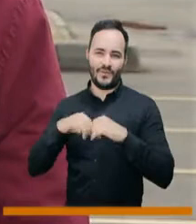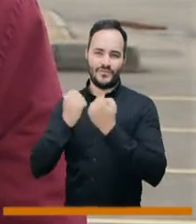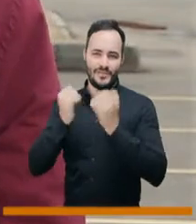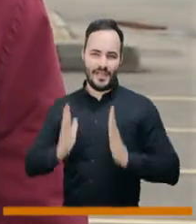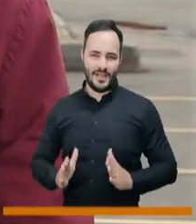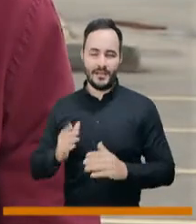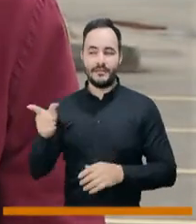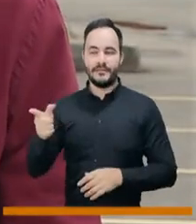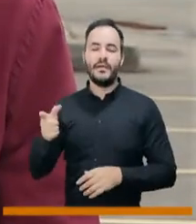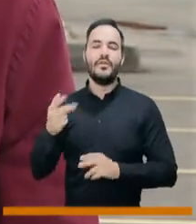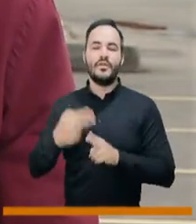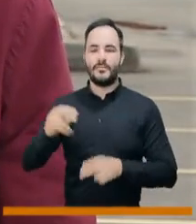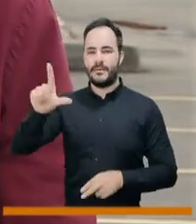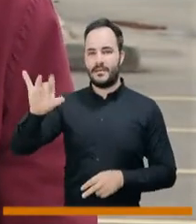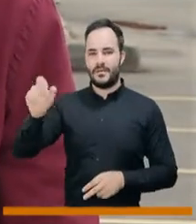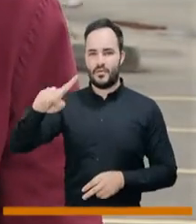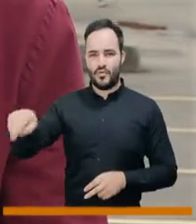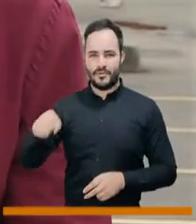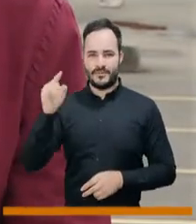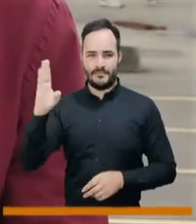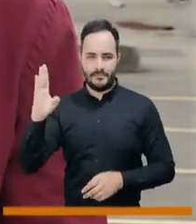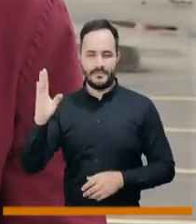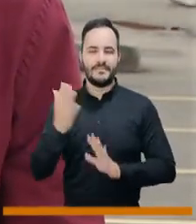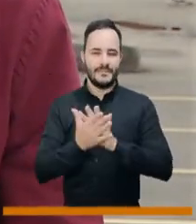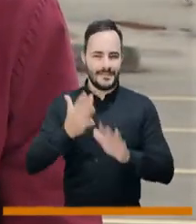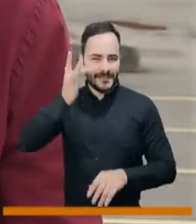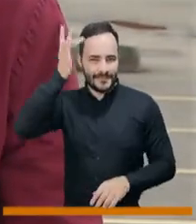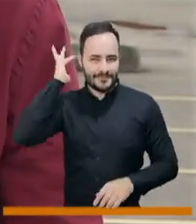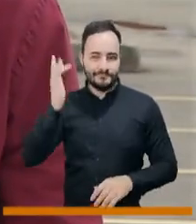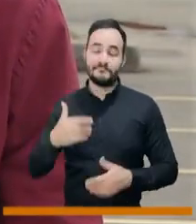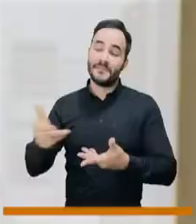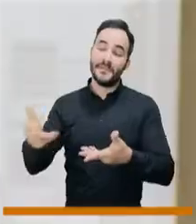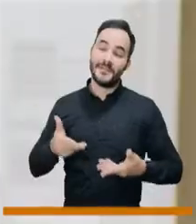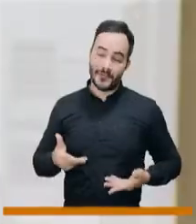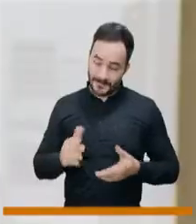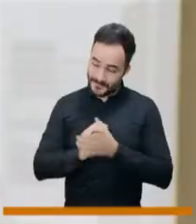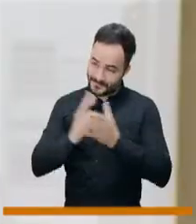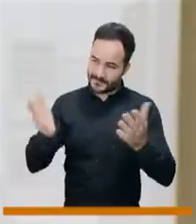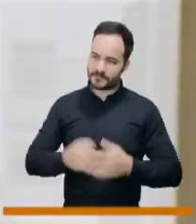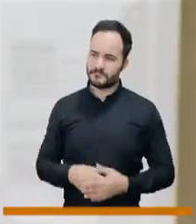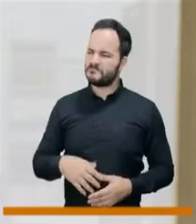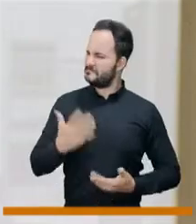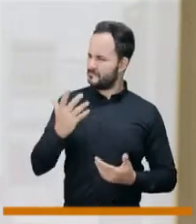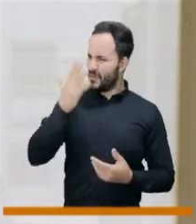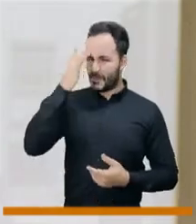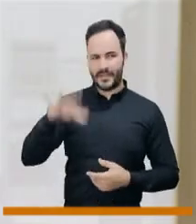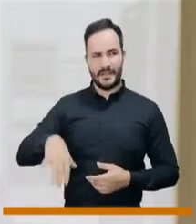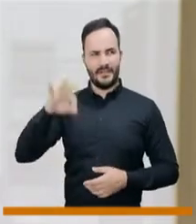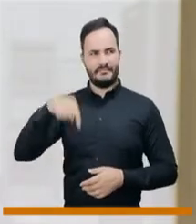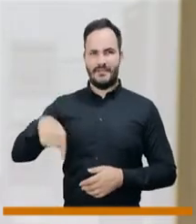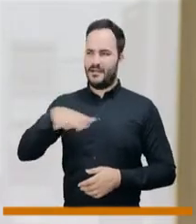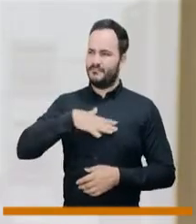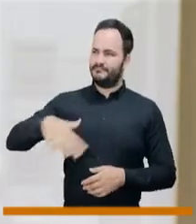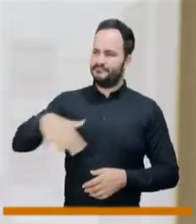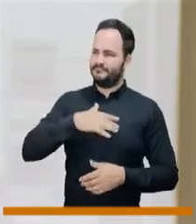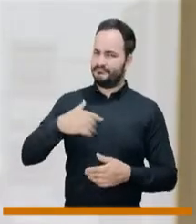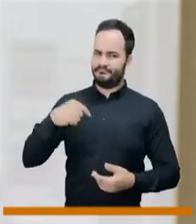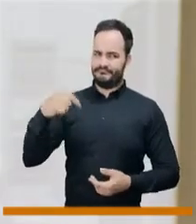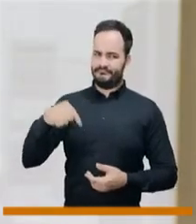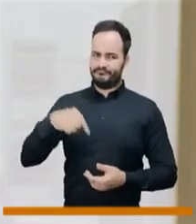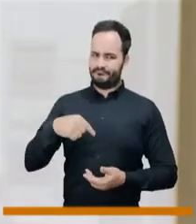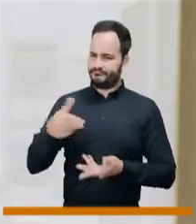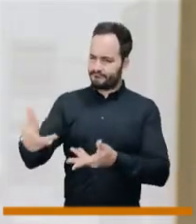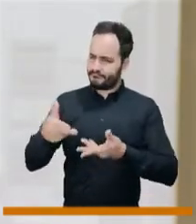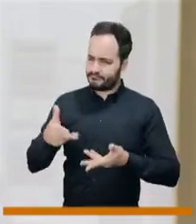Bernardo Vélez, doctor Luis Bernardo. Bienvenido a De Frente a la gente y bueno, cuéntenos por qué quiso convertir hoy este espacio